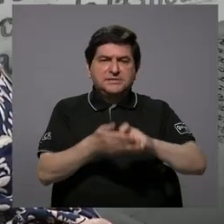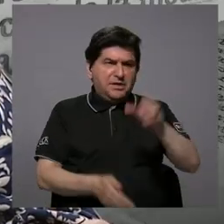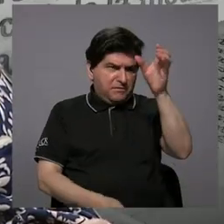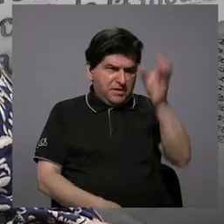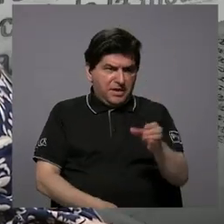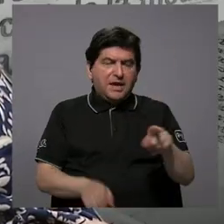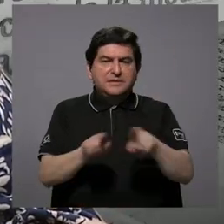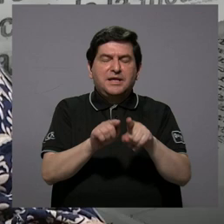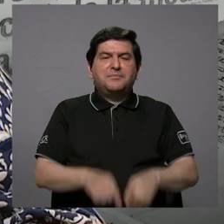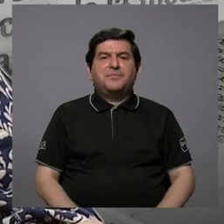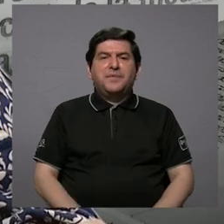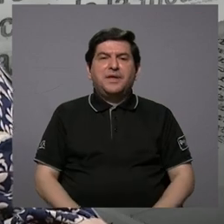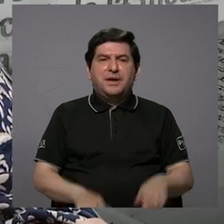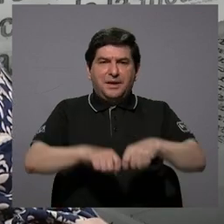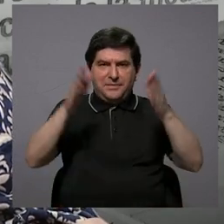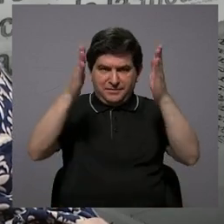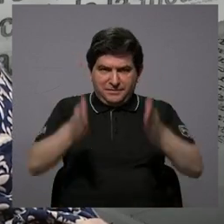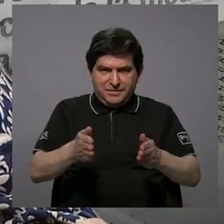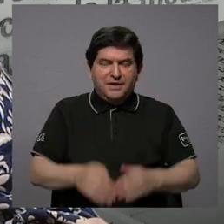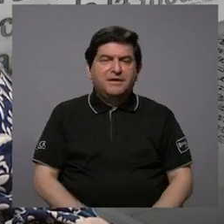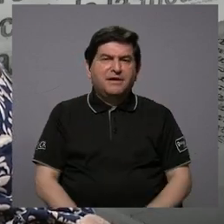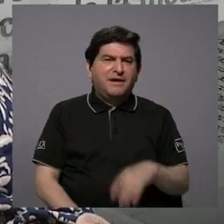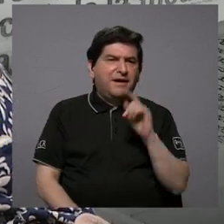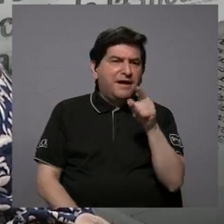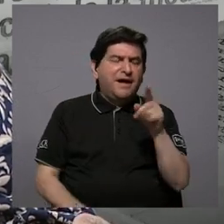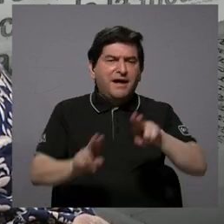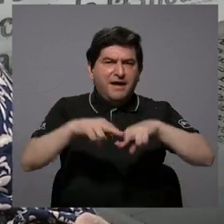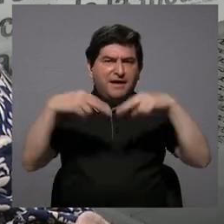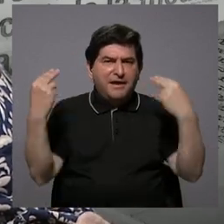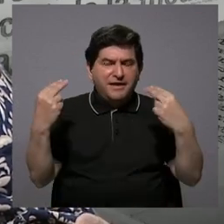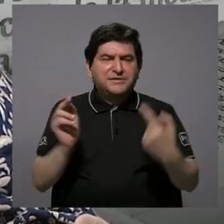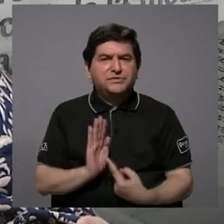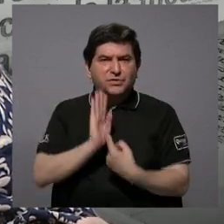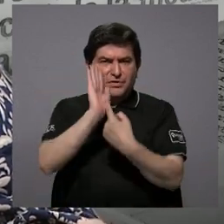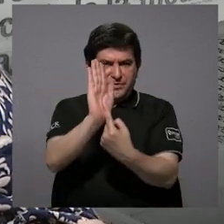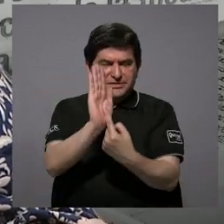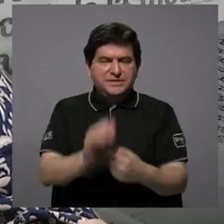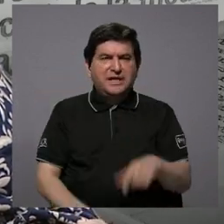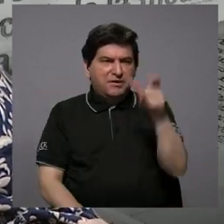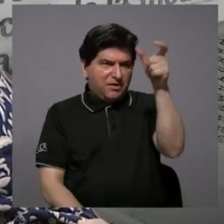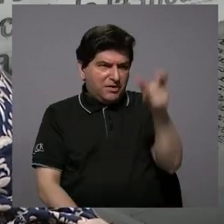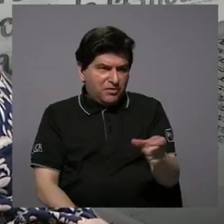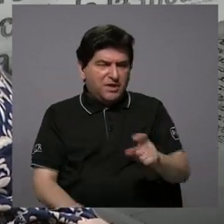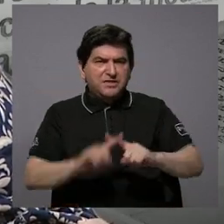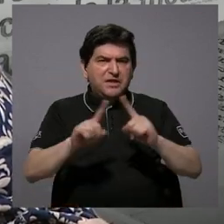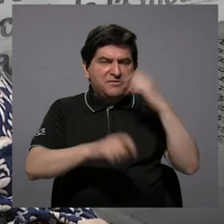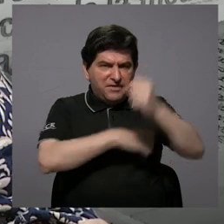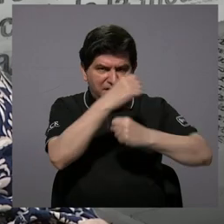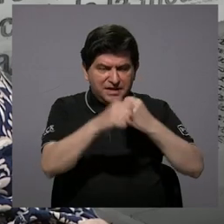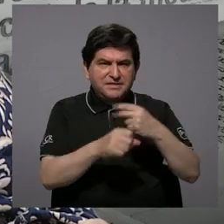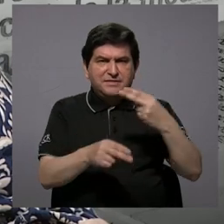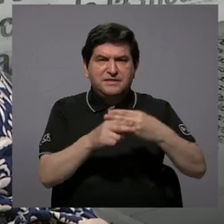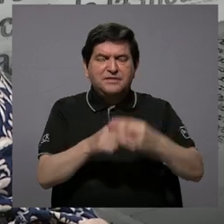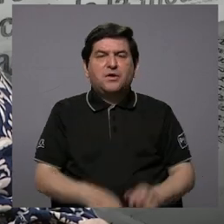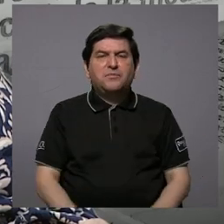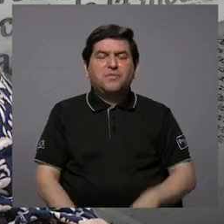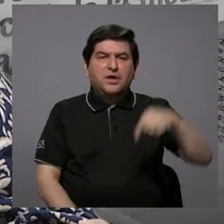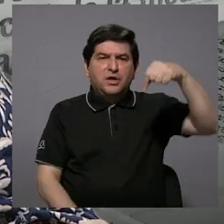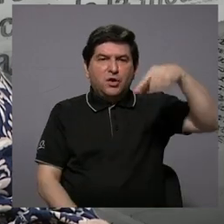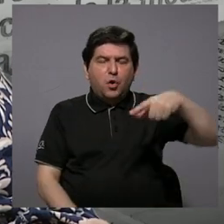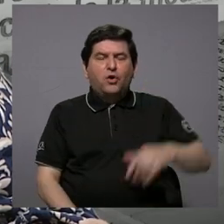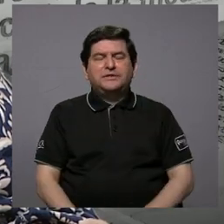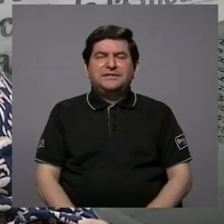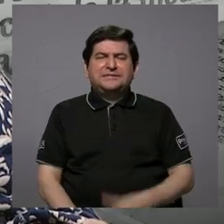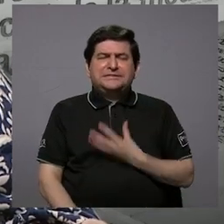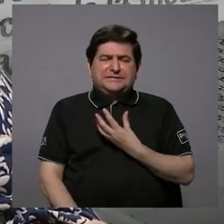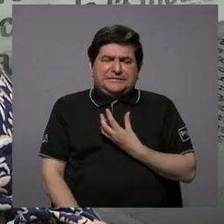y reportero. En La Nación le presentaban una columna por varios años que se llamaba Las Gotas Amargas de